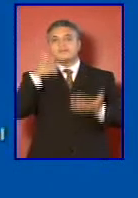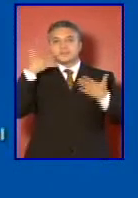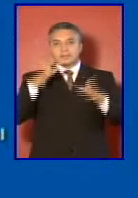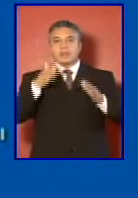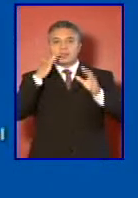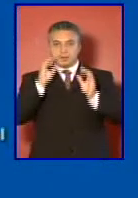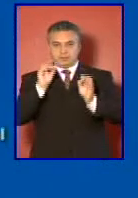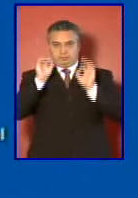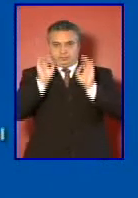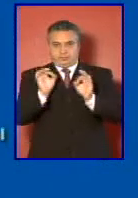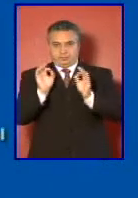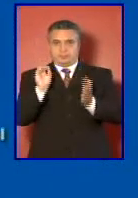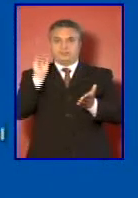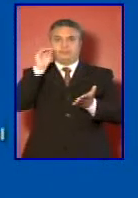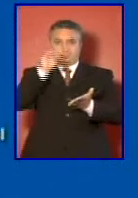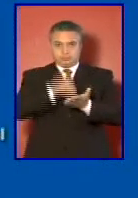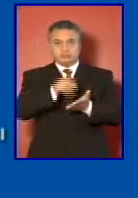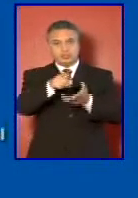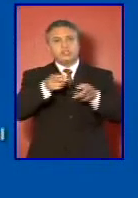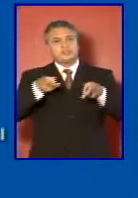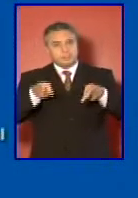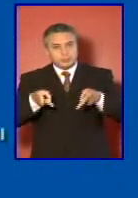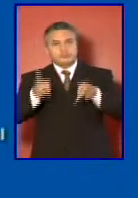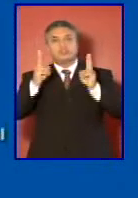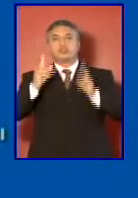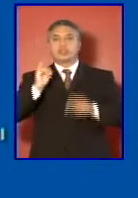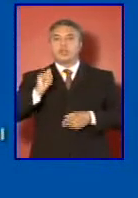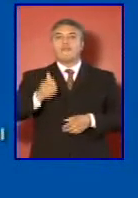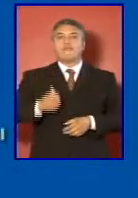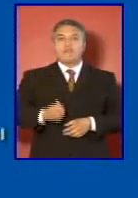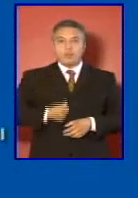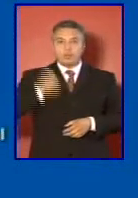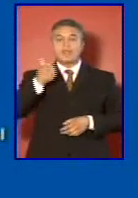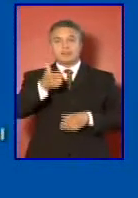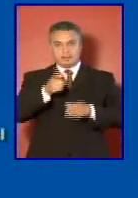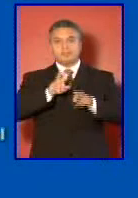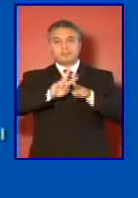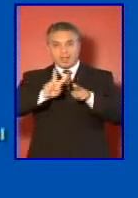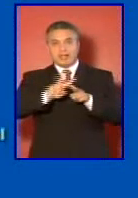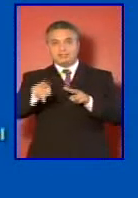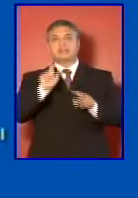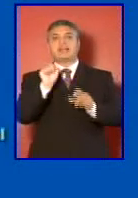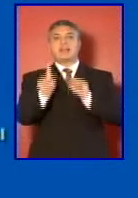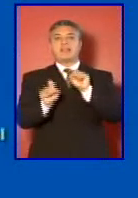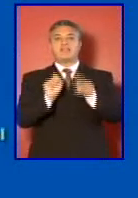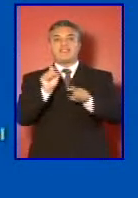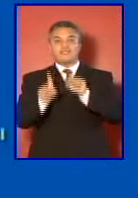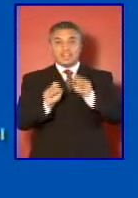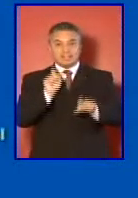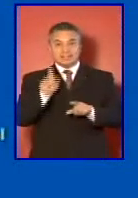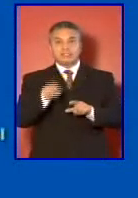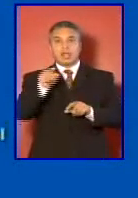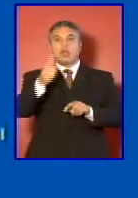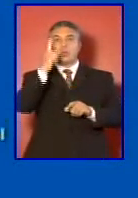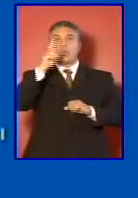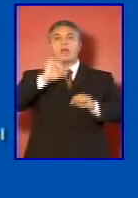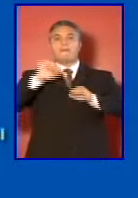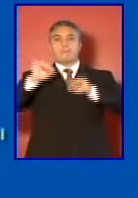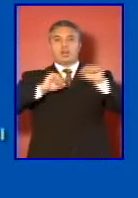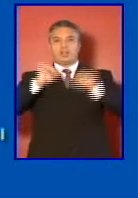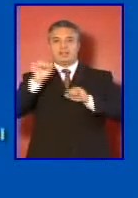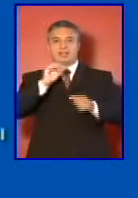ratificó su disposición y voluntad de hacer de la defensa una política de Estado.